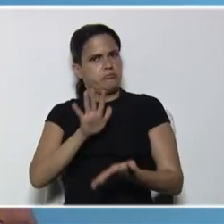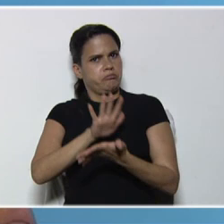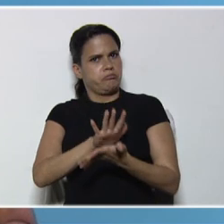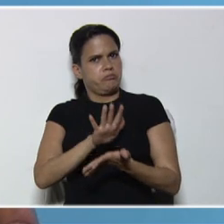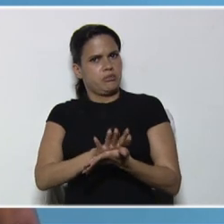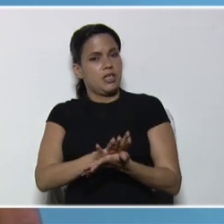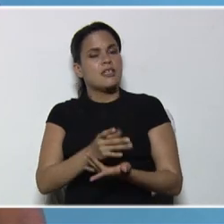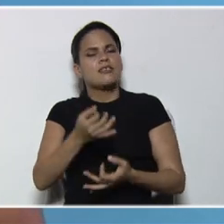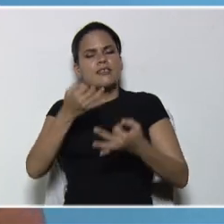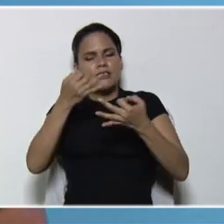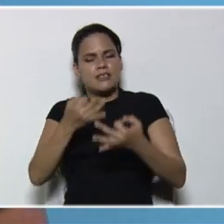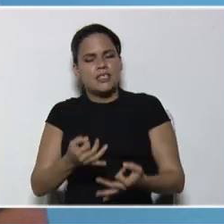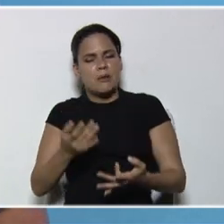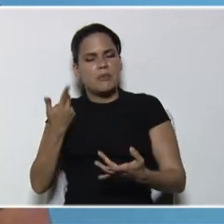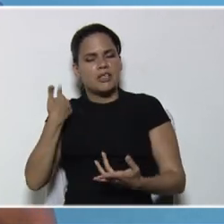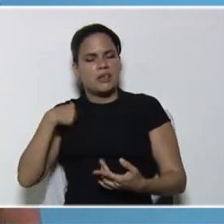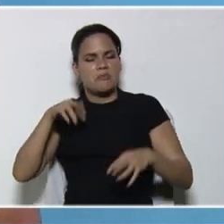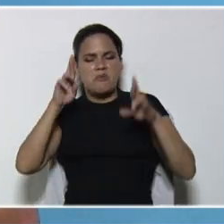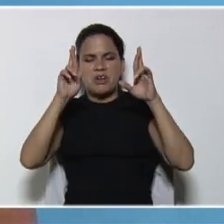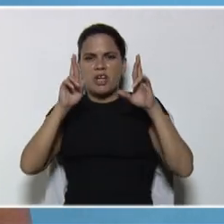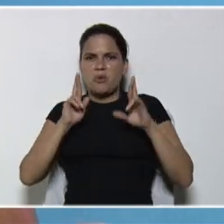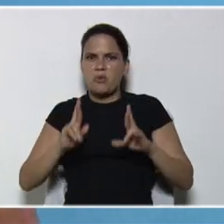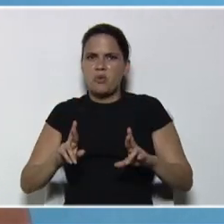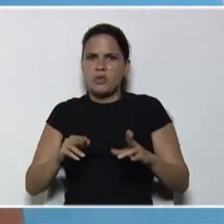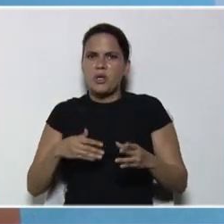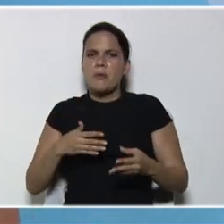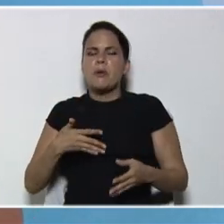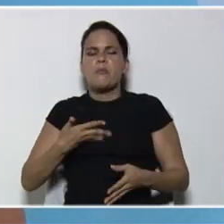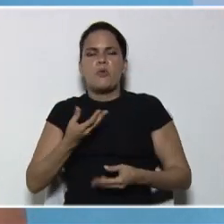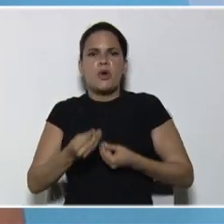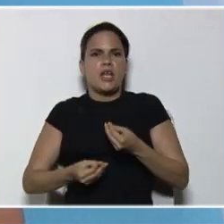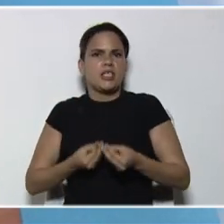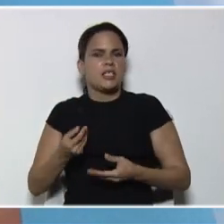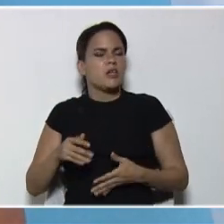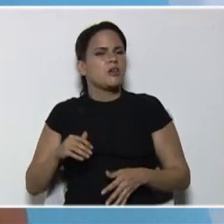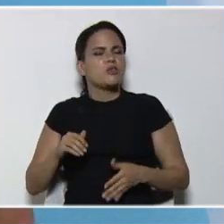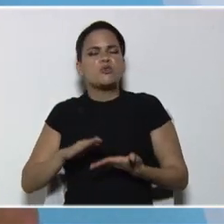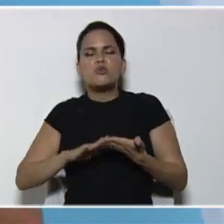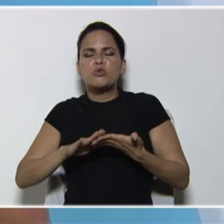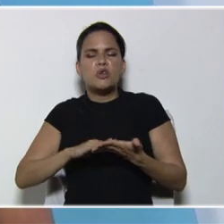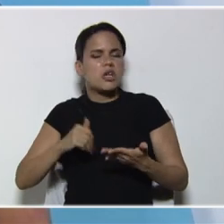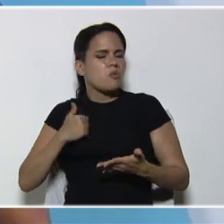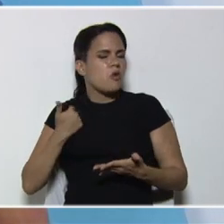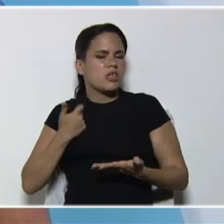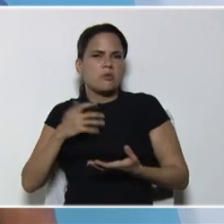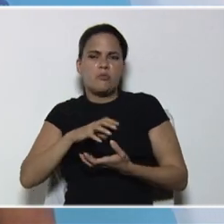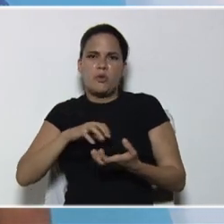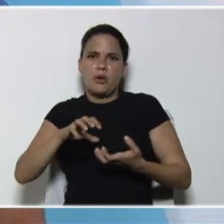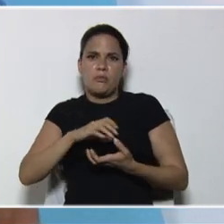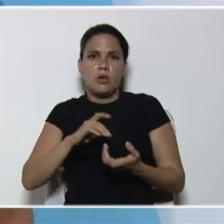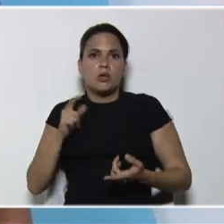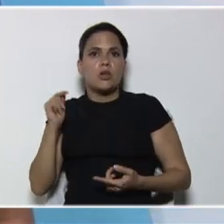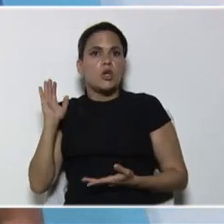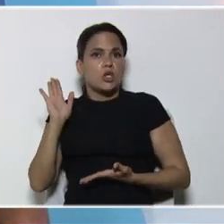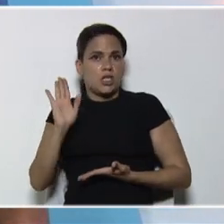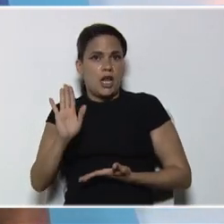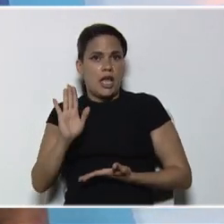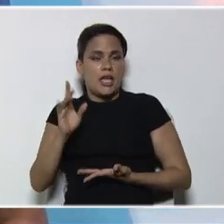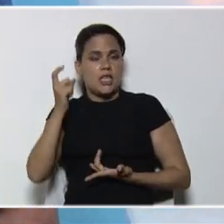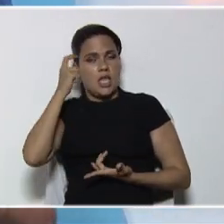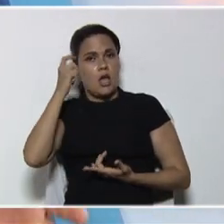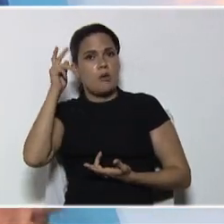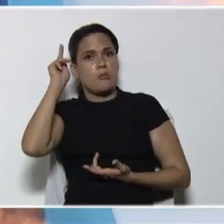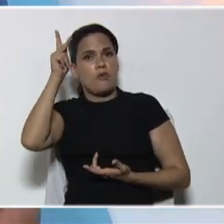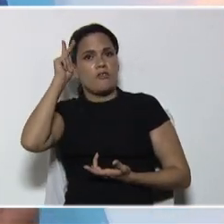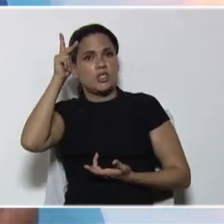que siempre tenemos recursos, para nosotros, poder trascender, cualquier dificultad, y entre ellos, está, lo que nos trae, el día de hoy, el